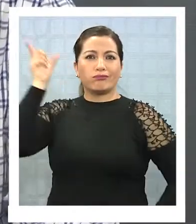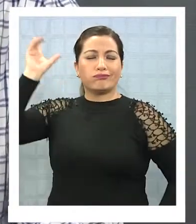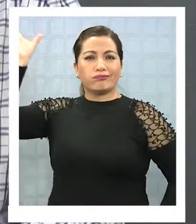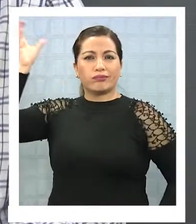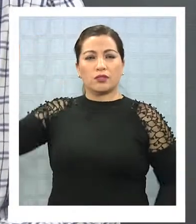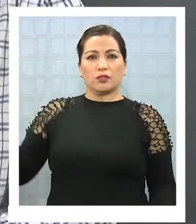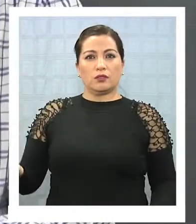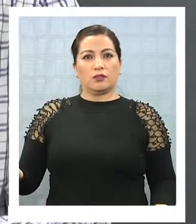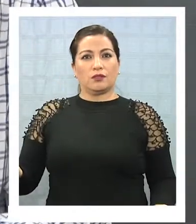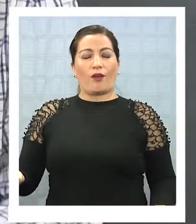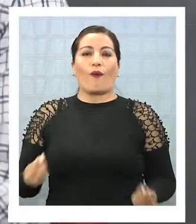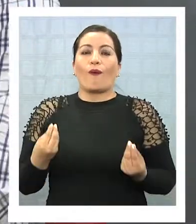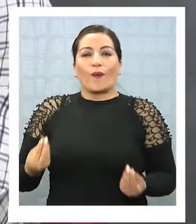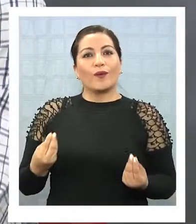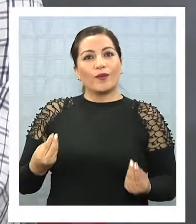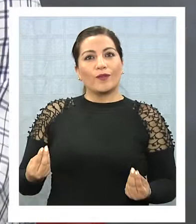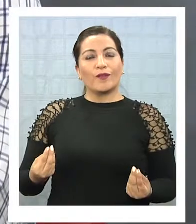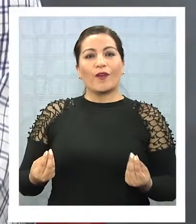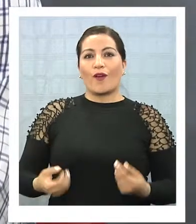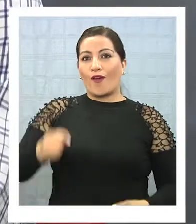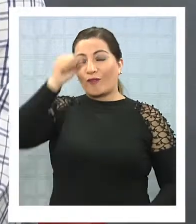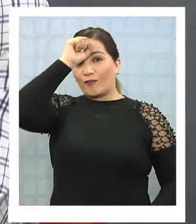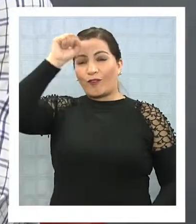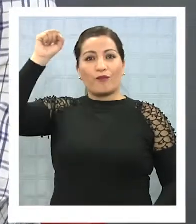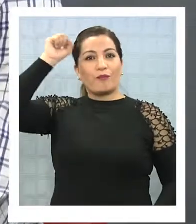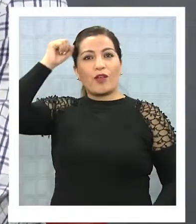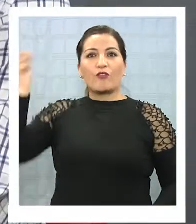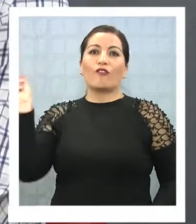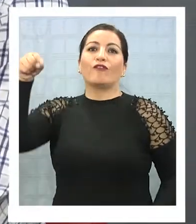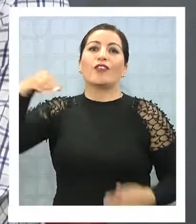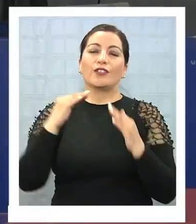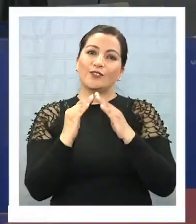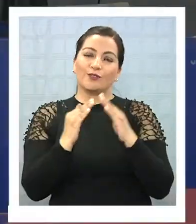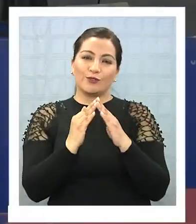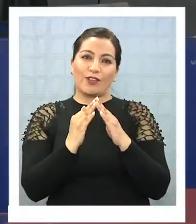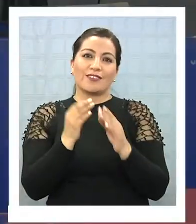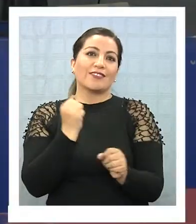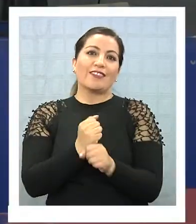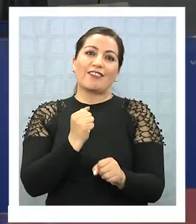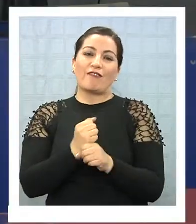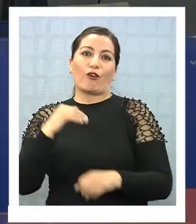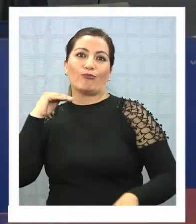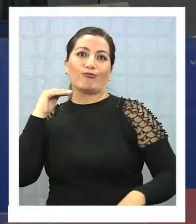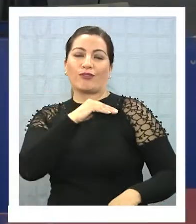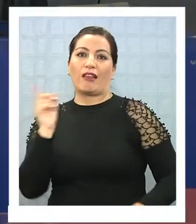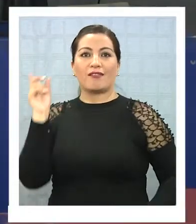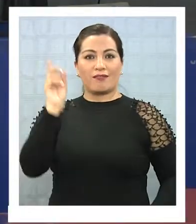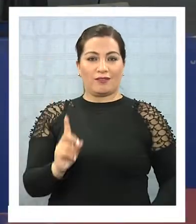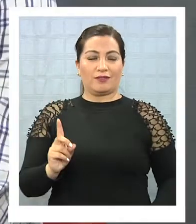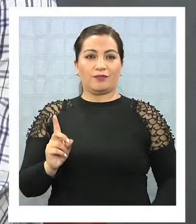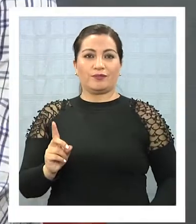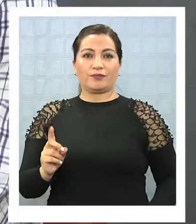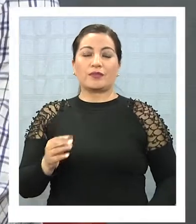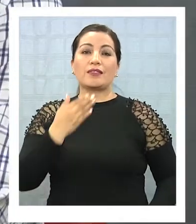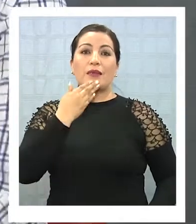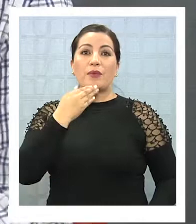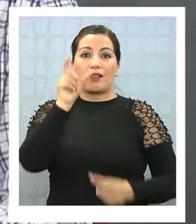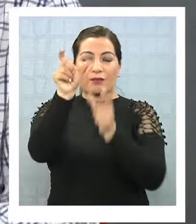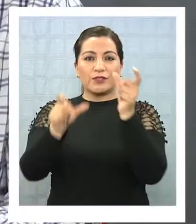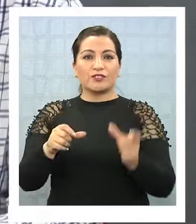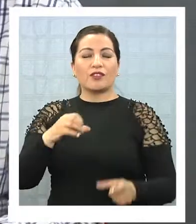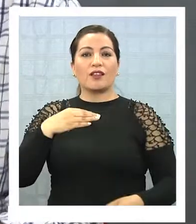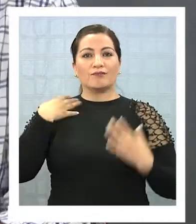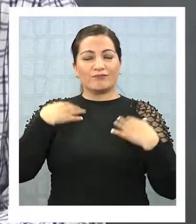alarmas. Entonces uno dice, obviamente, este bombero no viene de su casa o no viene del trabajo a la bomba y tampoco los señores de la Defensa Civil.